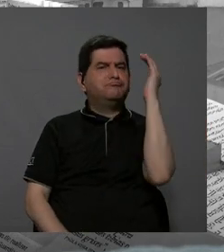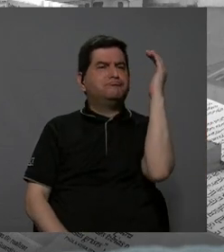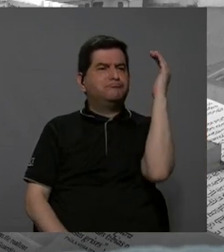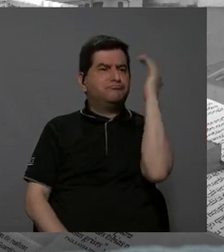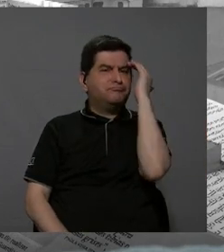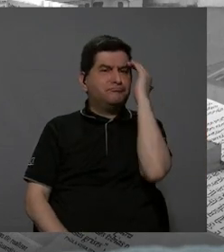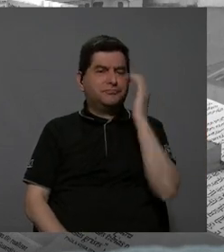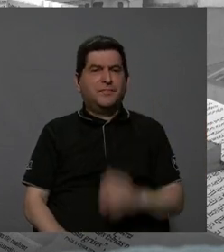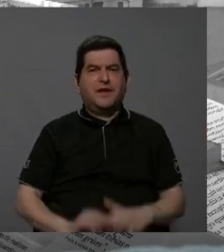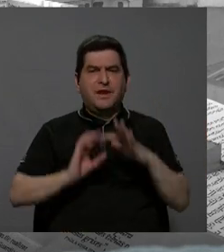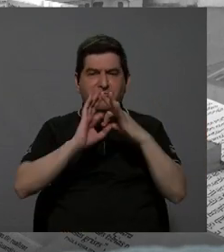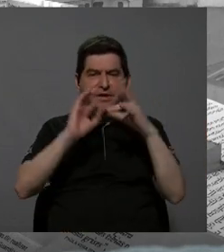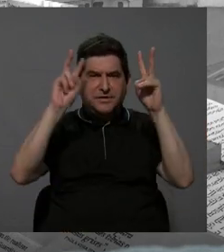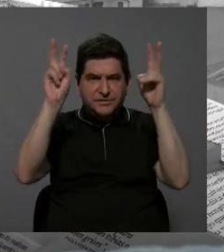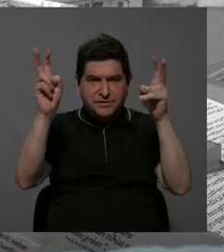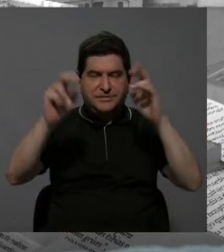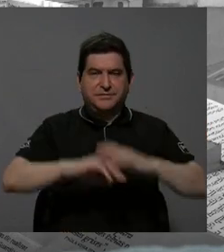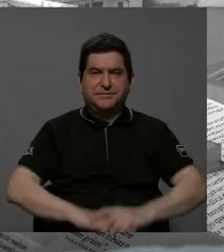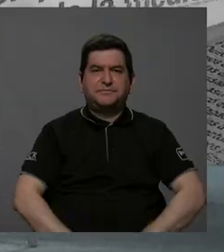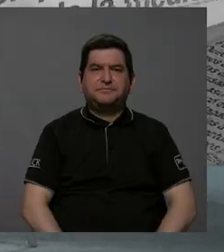sobre este tema.